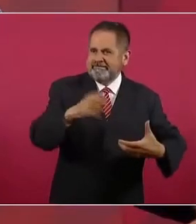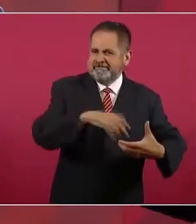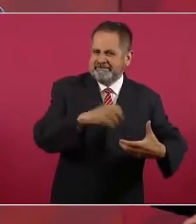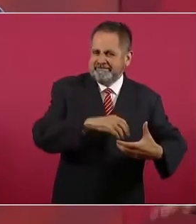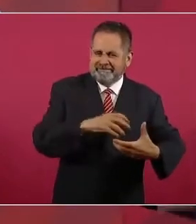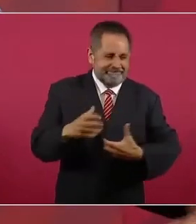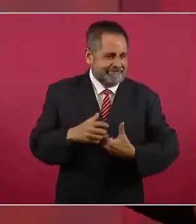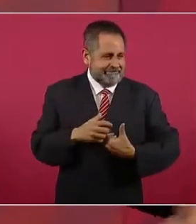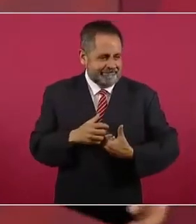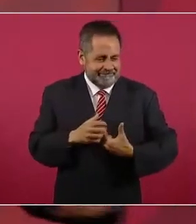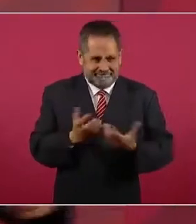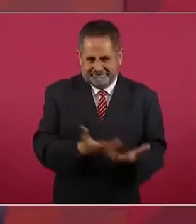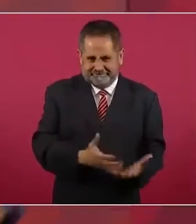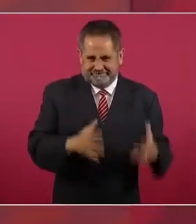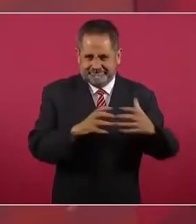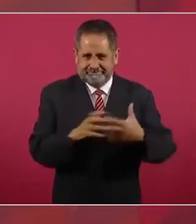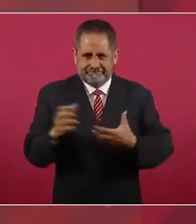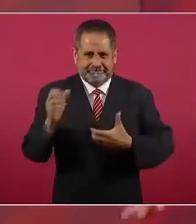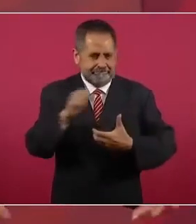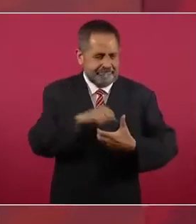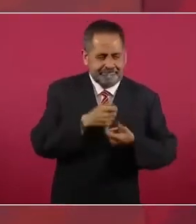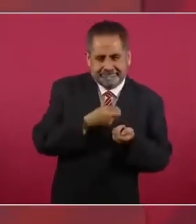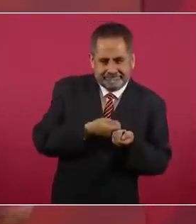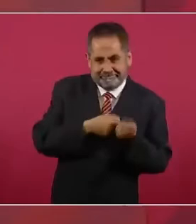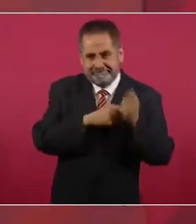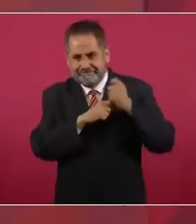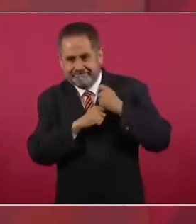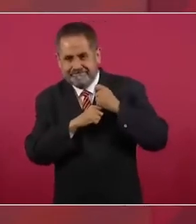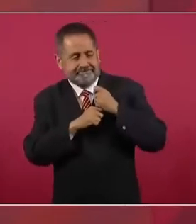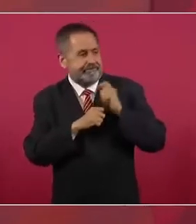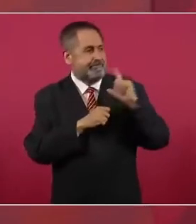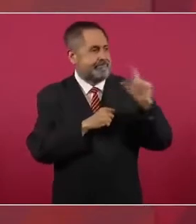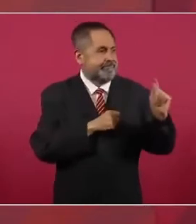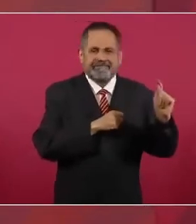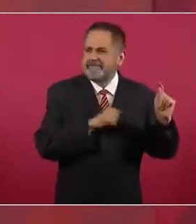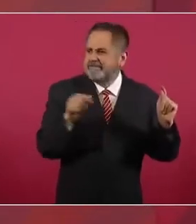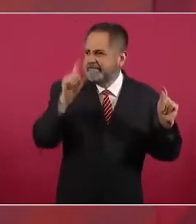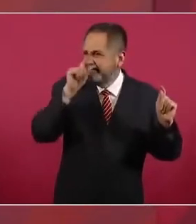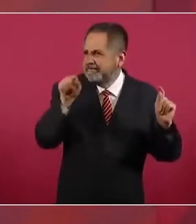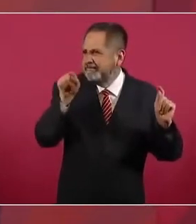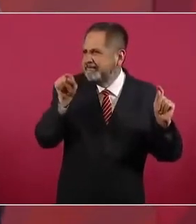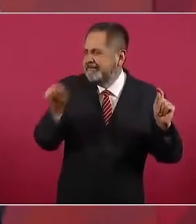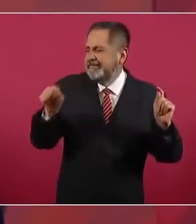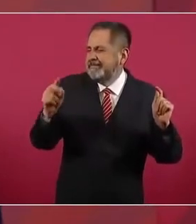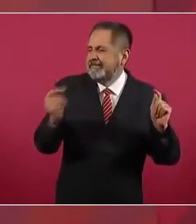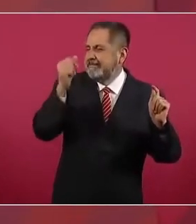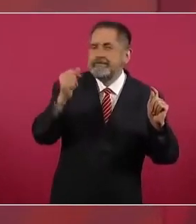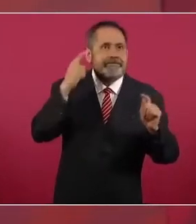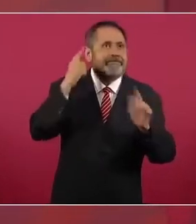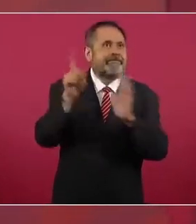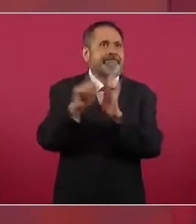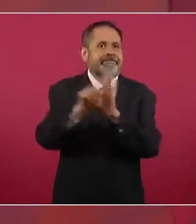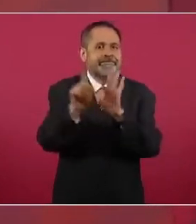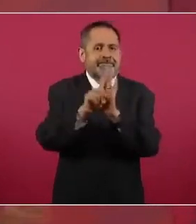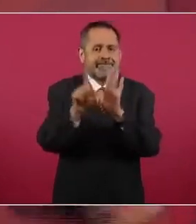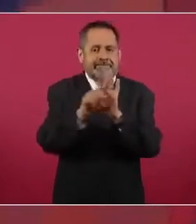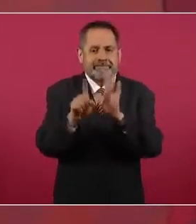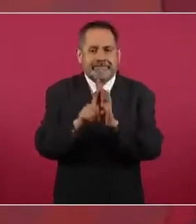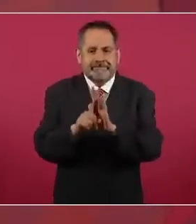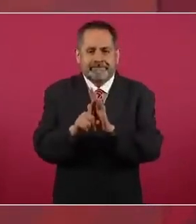al costal, a embolsarse todo, pero pues suena la alarma y